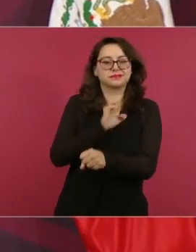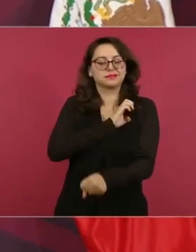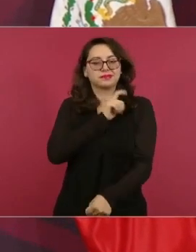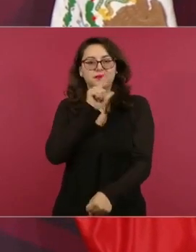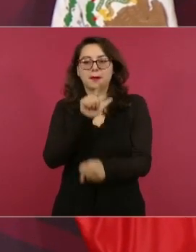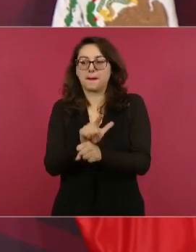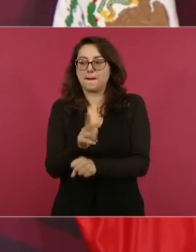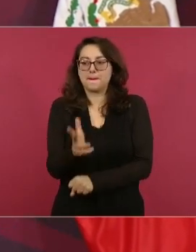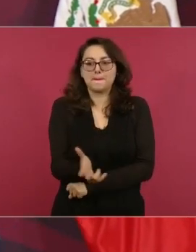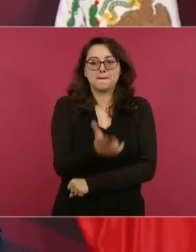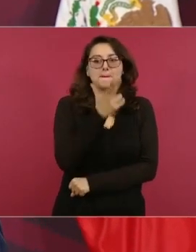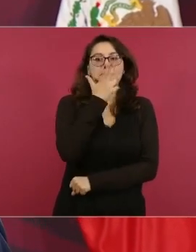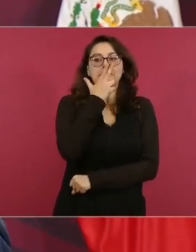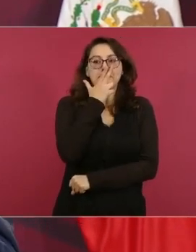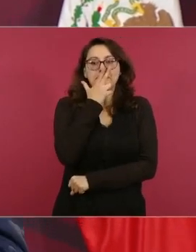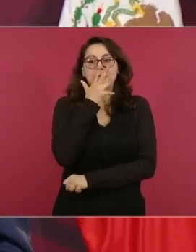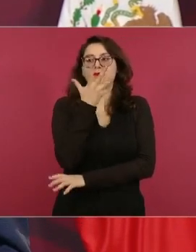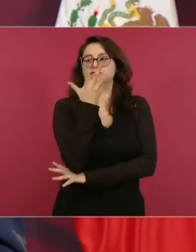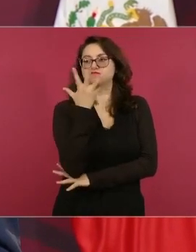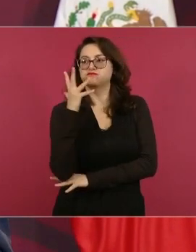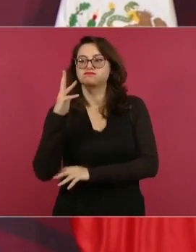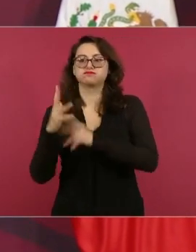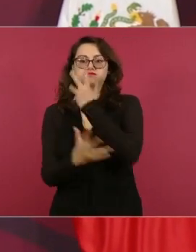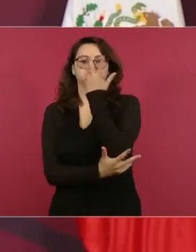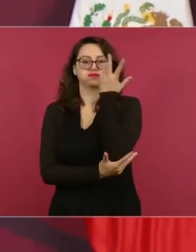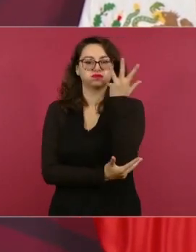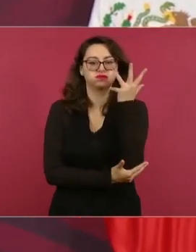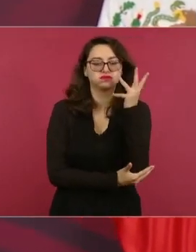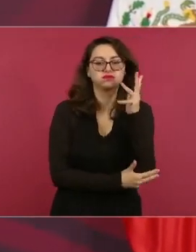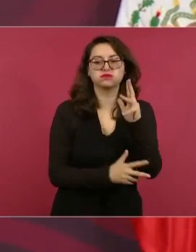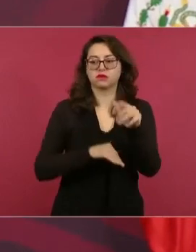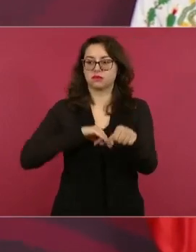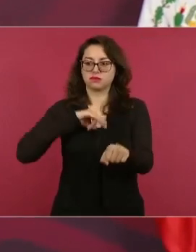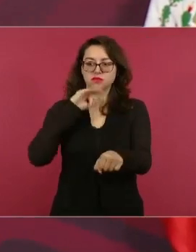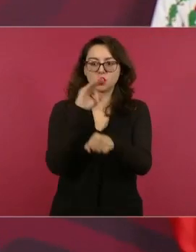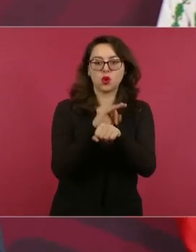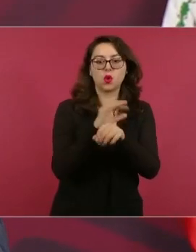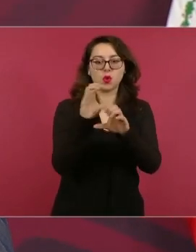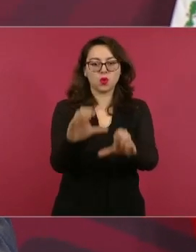cuidan la selva, los bosques,